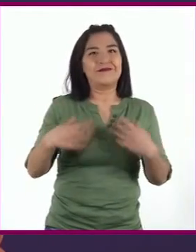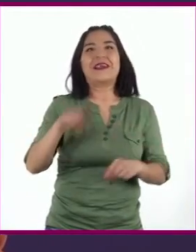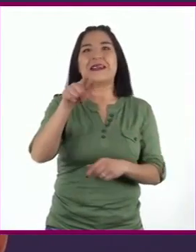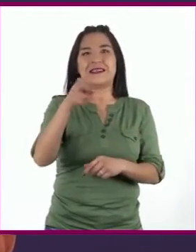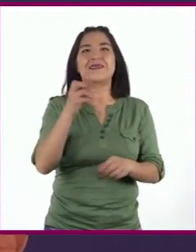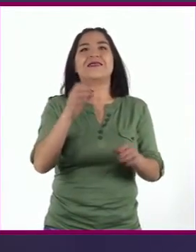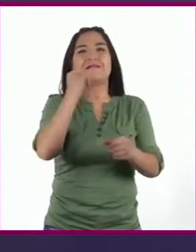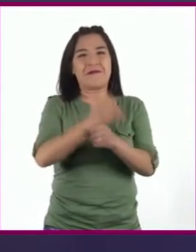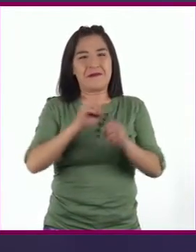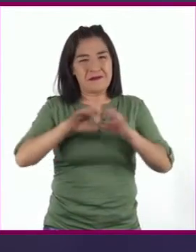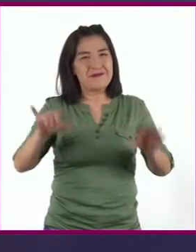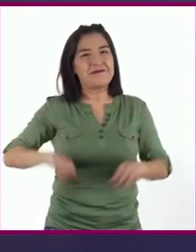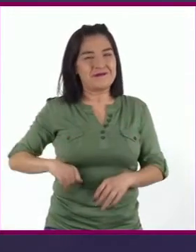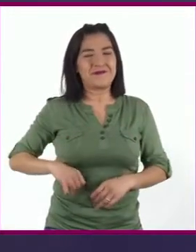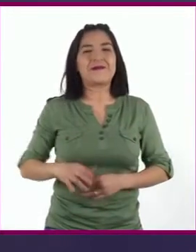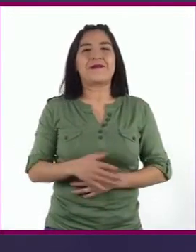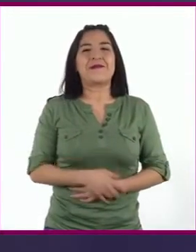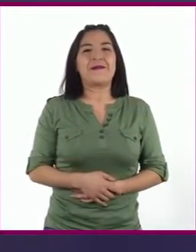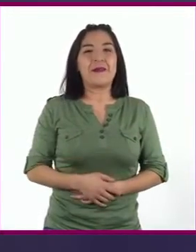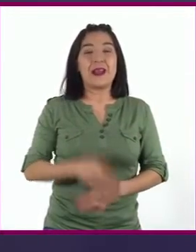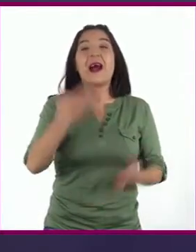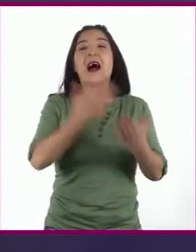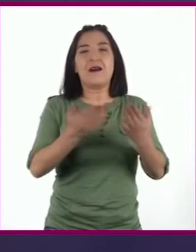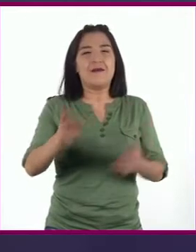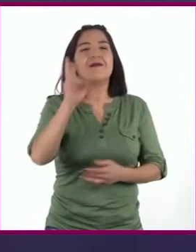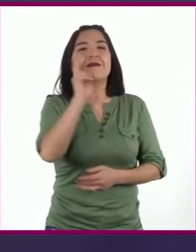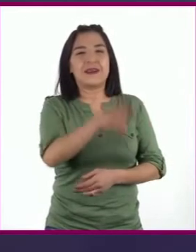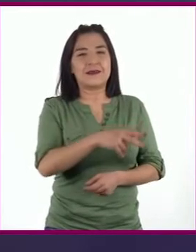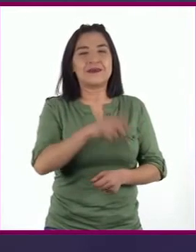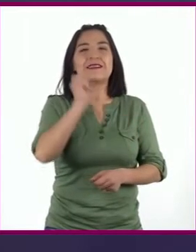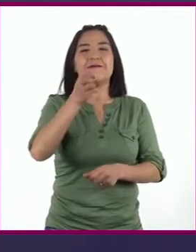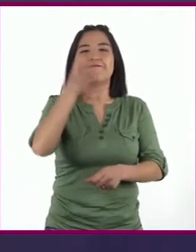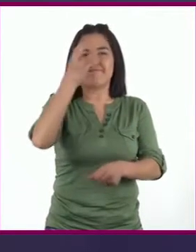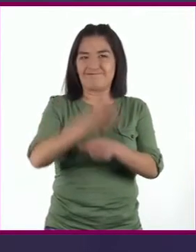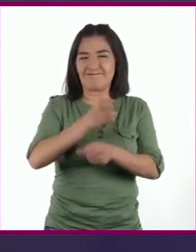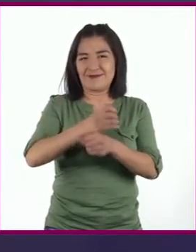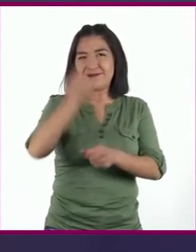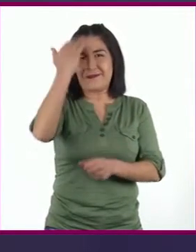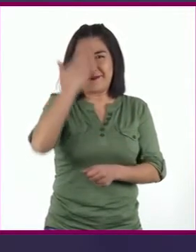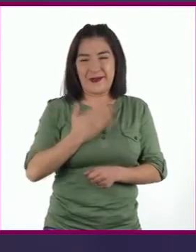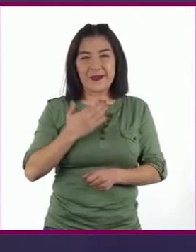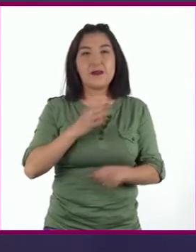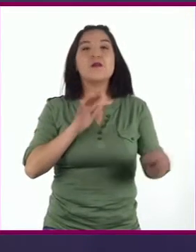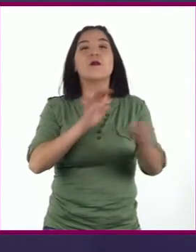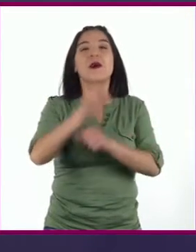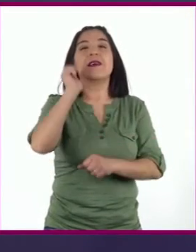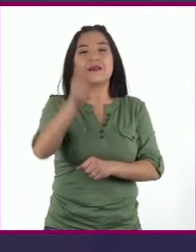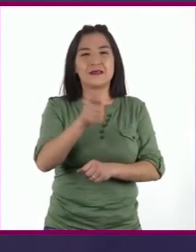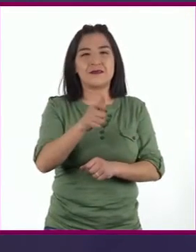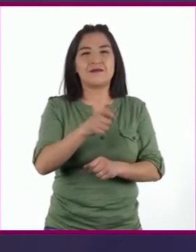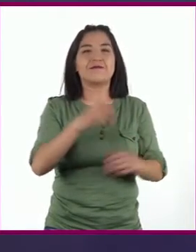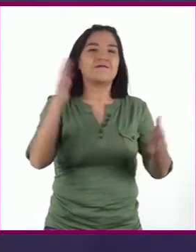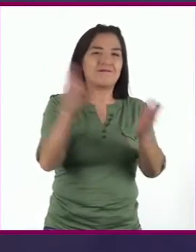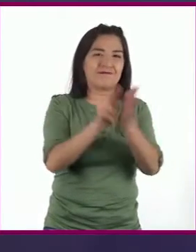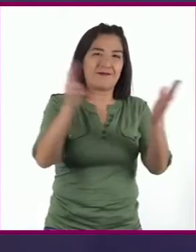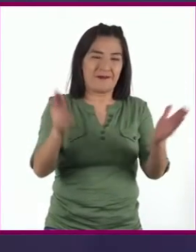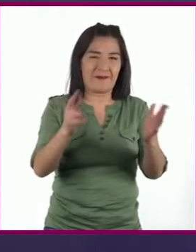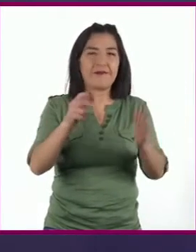de ellos. Ahora veamos una tercera imagen, la cual es el extracto de una revista especializada.